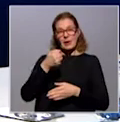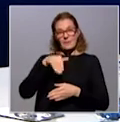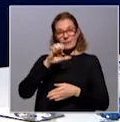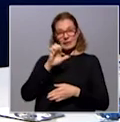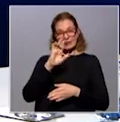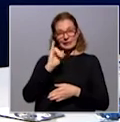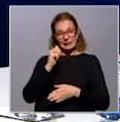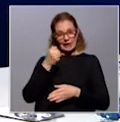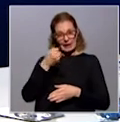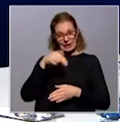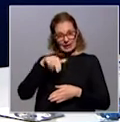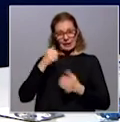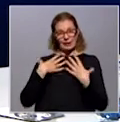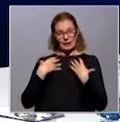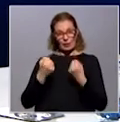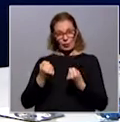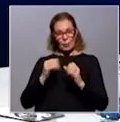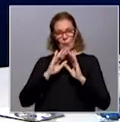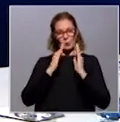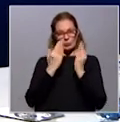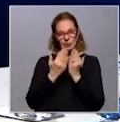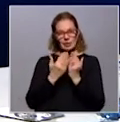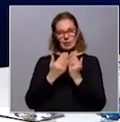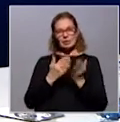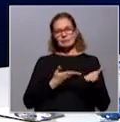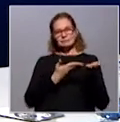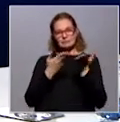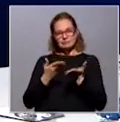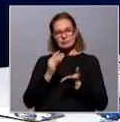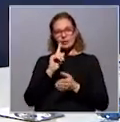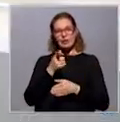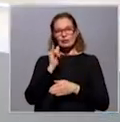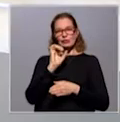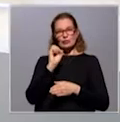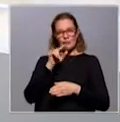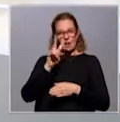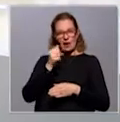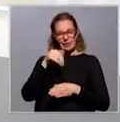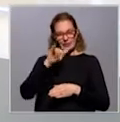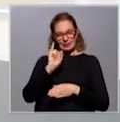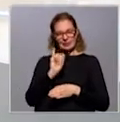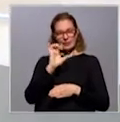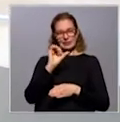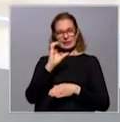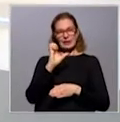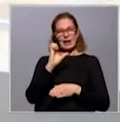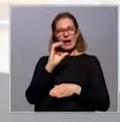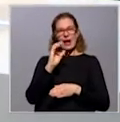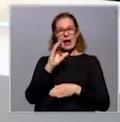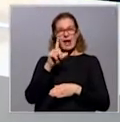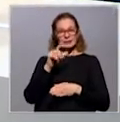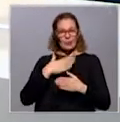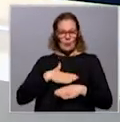Mundial de la Salud, Giovanni Escalante. Un gusto que estés con nosotros en estos minutos aquí en Buenas noches, Pilar. ¿Cómo estás?